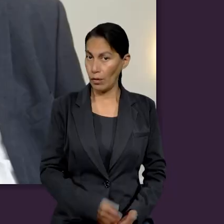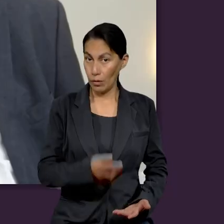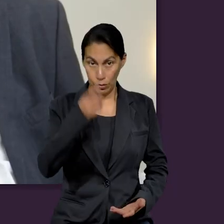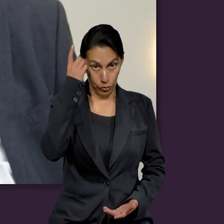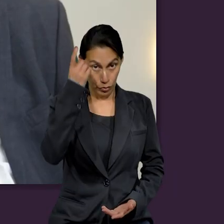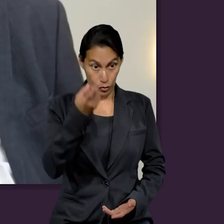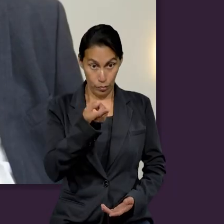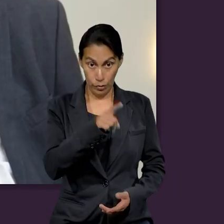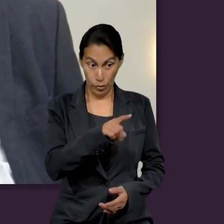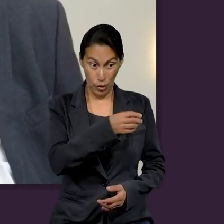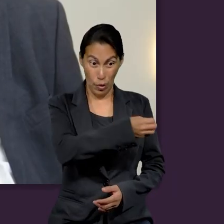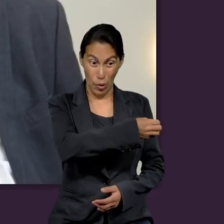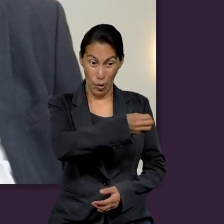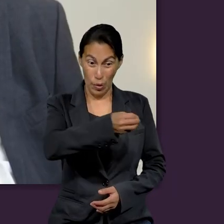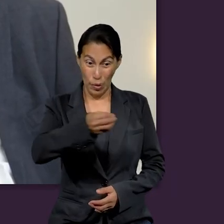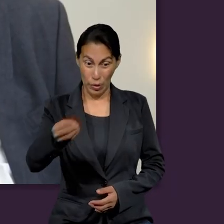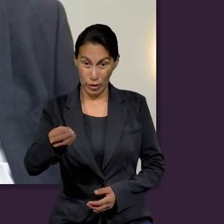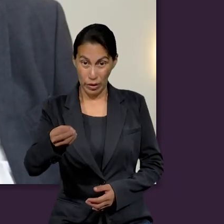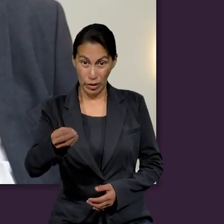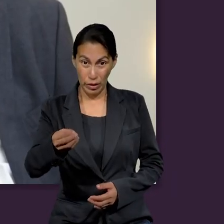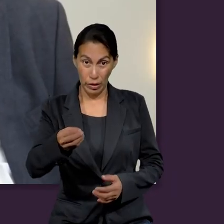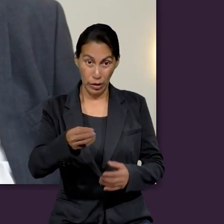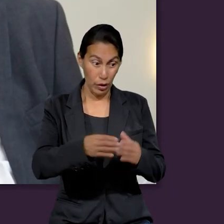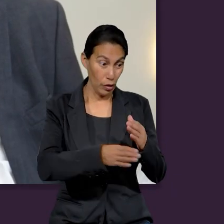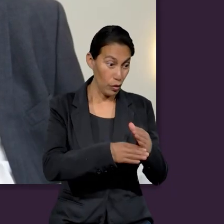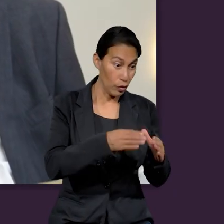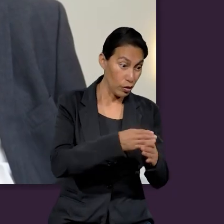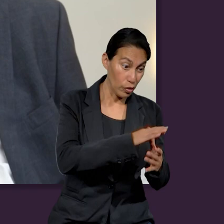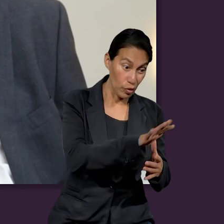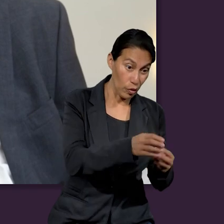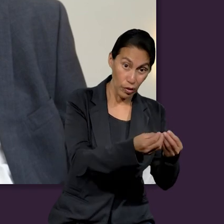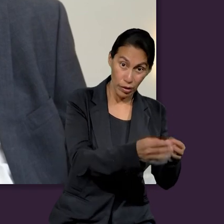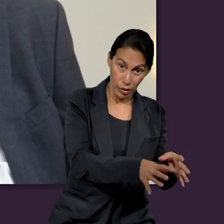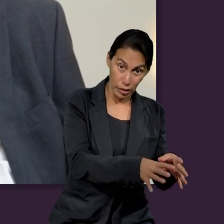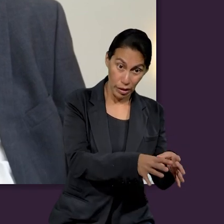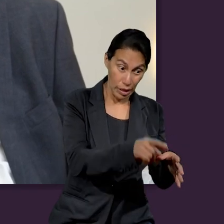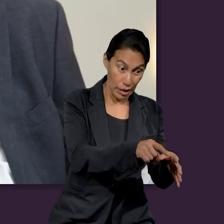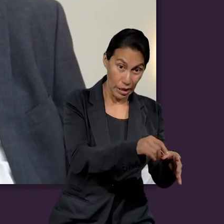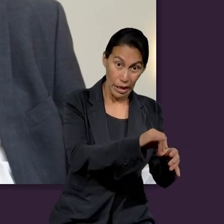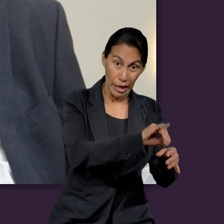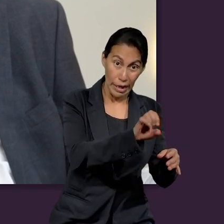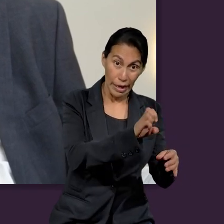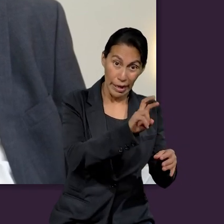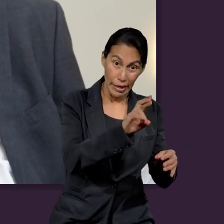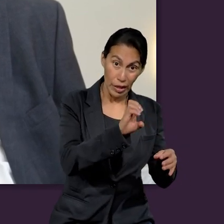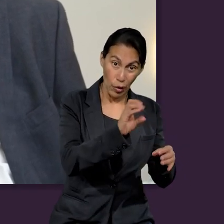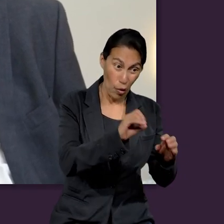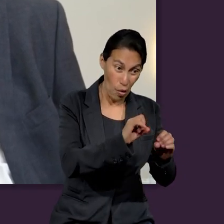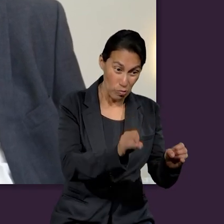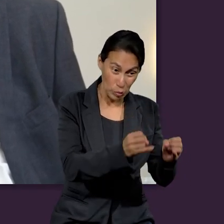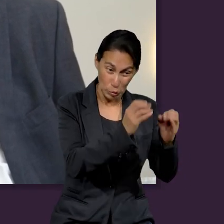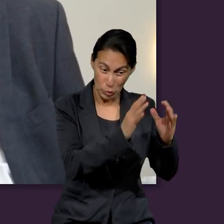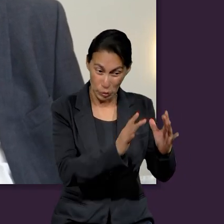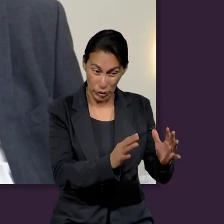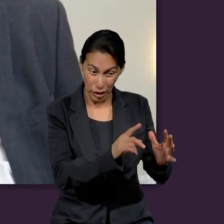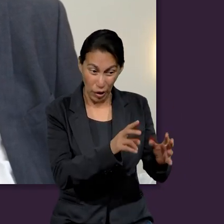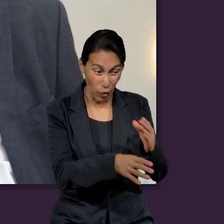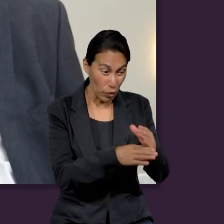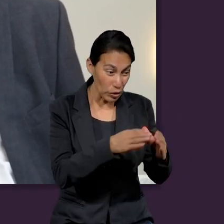La orden había sido, no tomen de los despojos de Jericó.